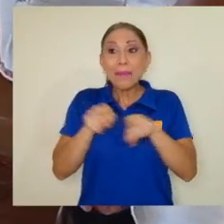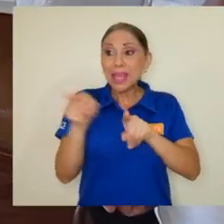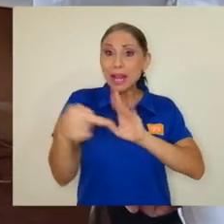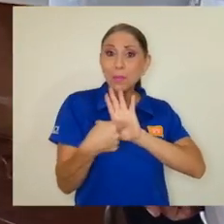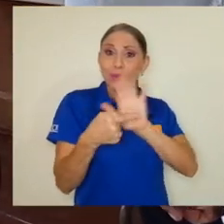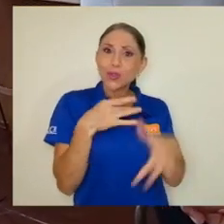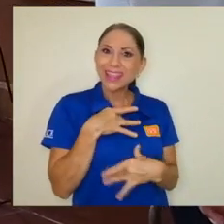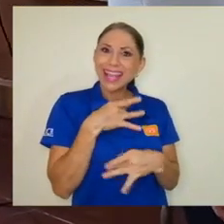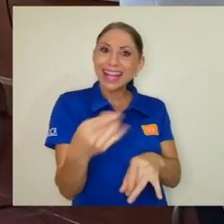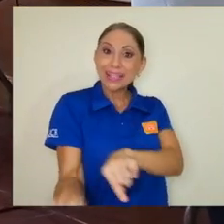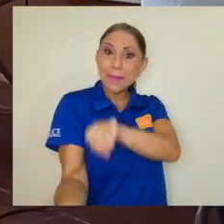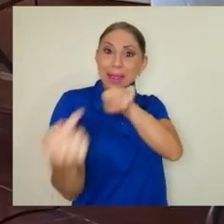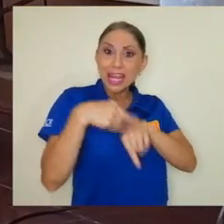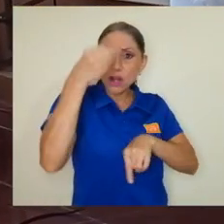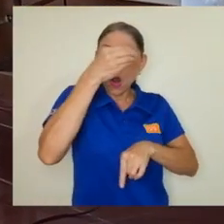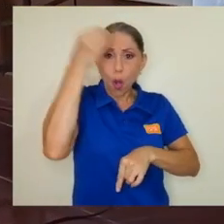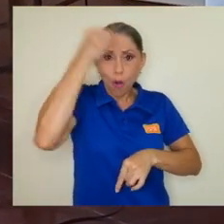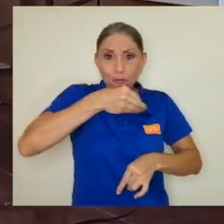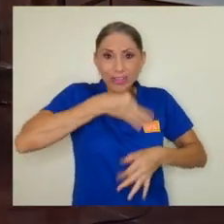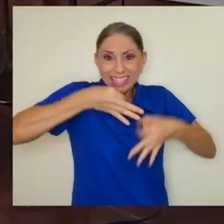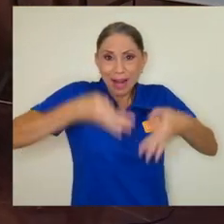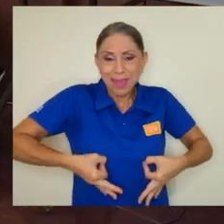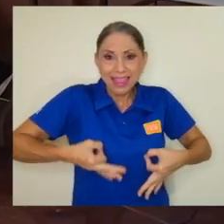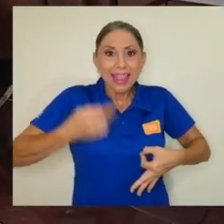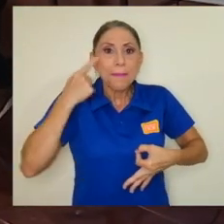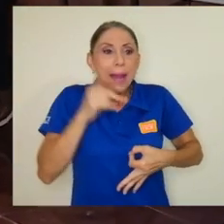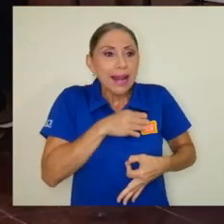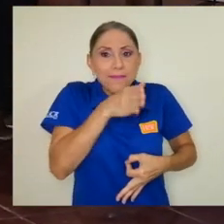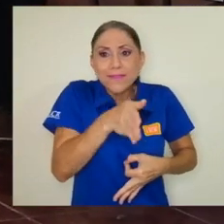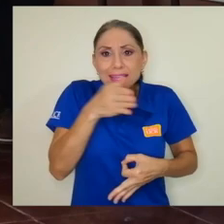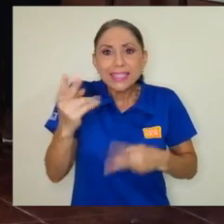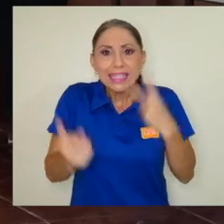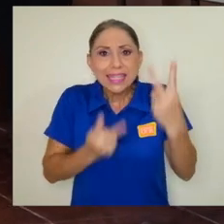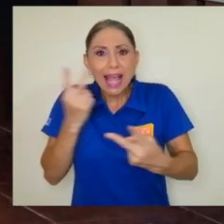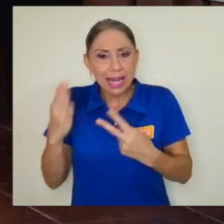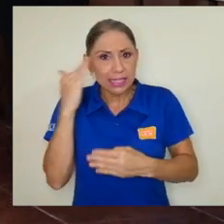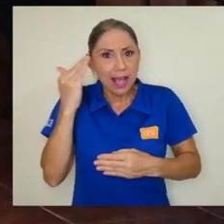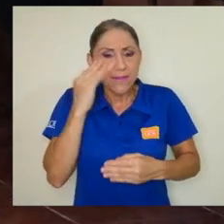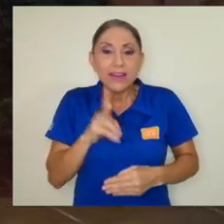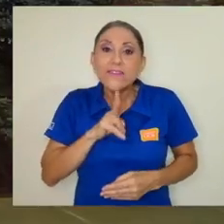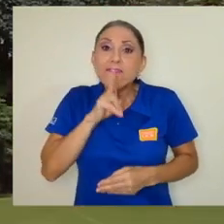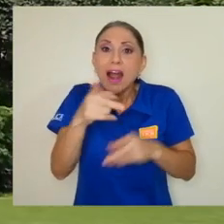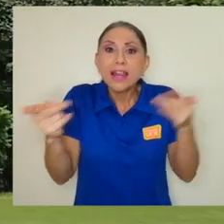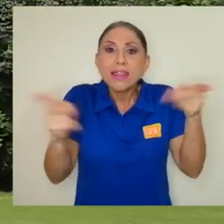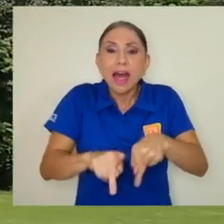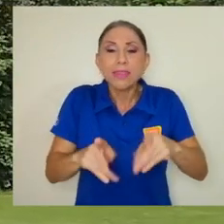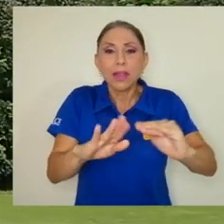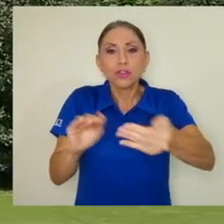volver en una visita oficial que le permita conocer más sobre las realidades de los pueblos indígenas costarricenses.